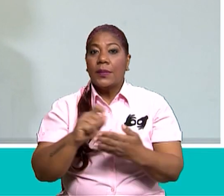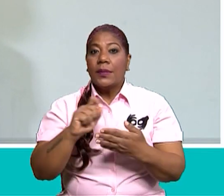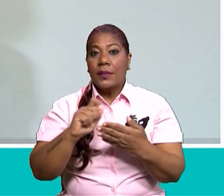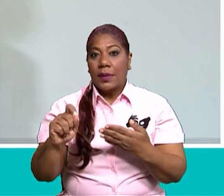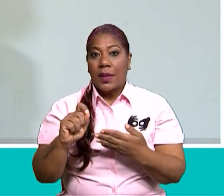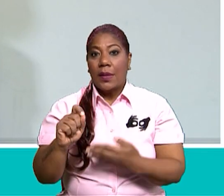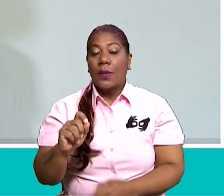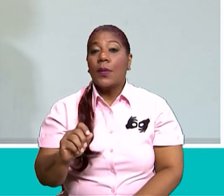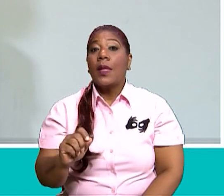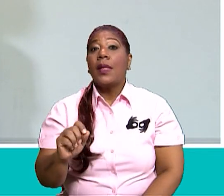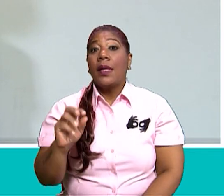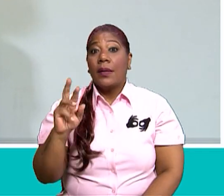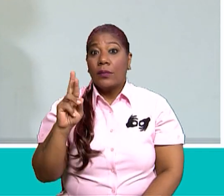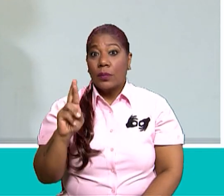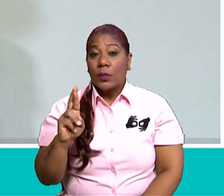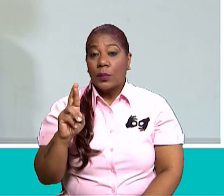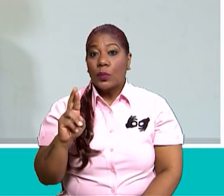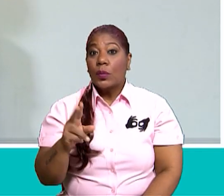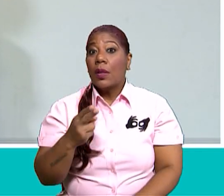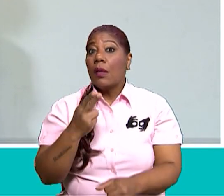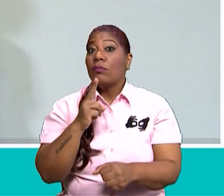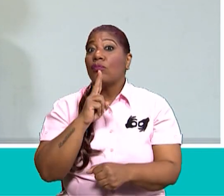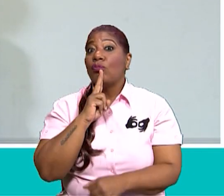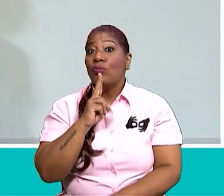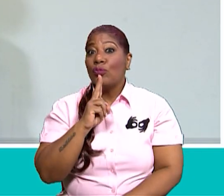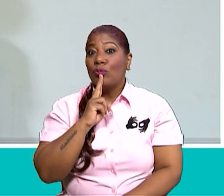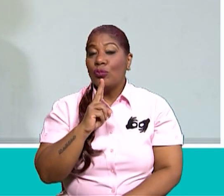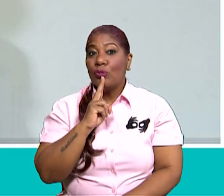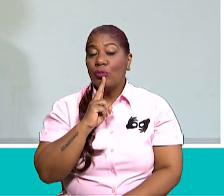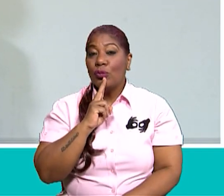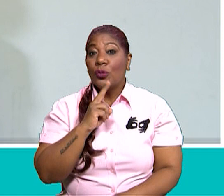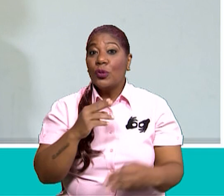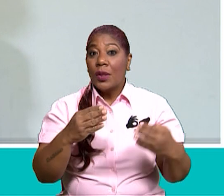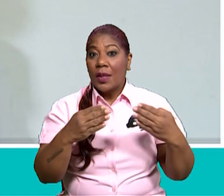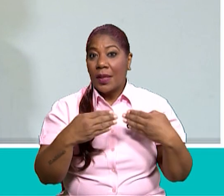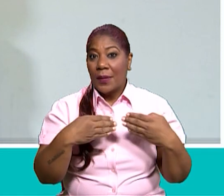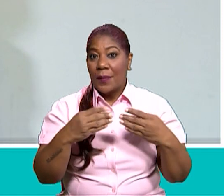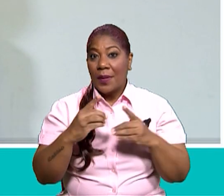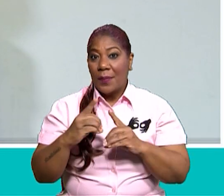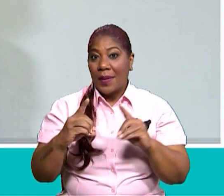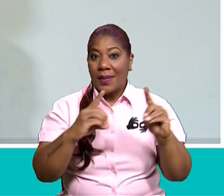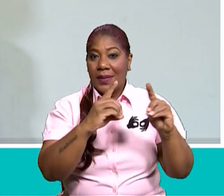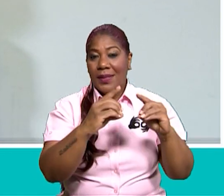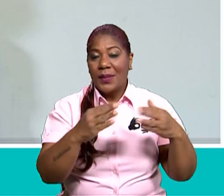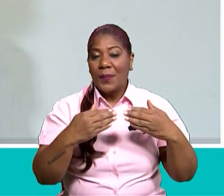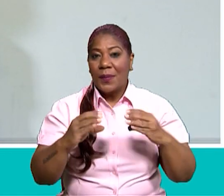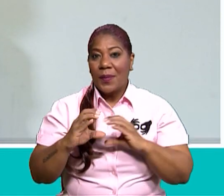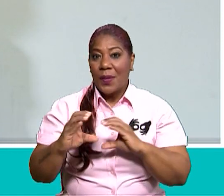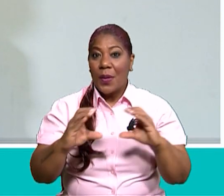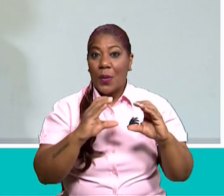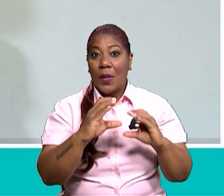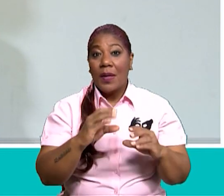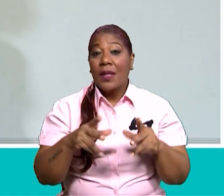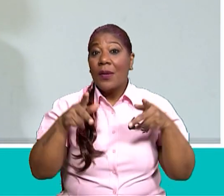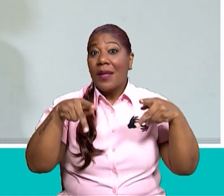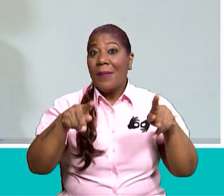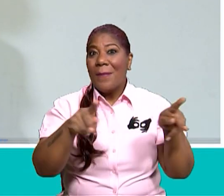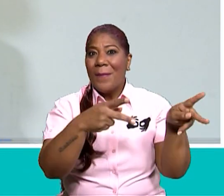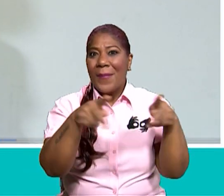Básico General República de Honduras. Ubicado en la provincia de Panamá, del Instituto de Panamá, Corregimiento de Paco. Bueno,